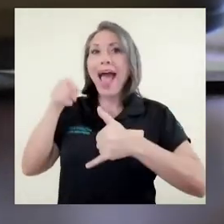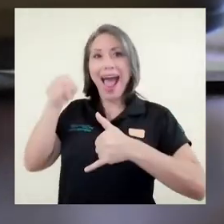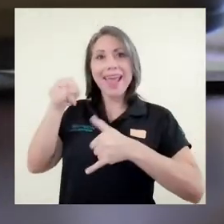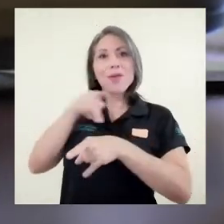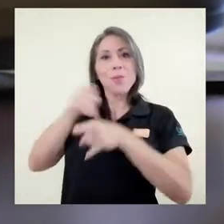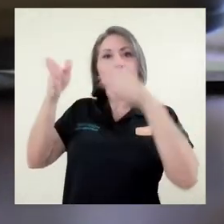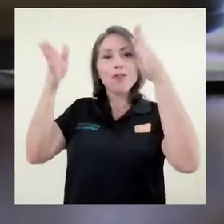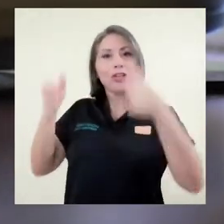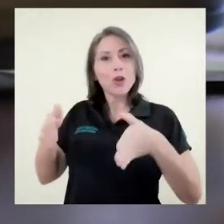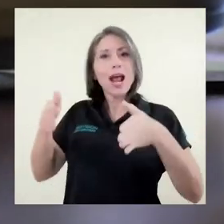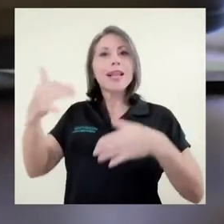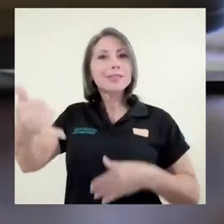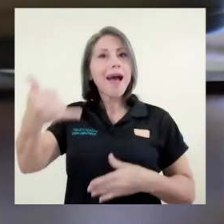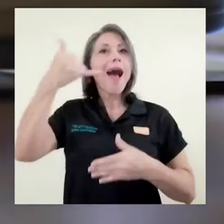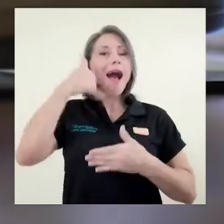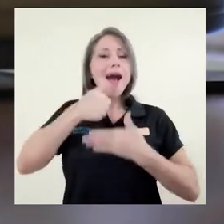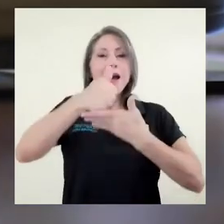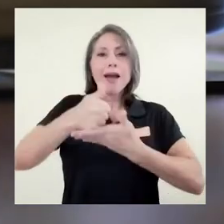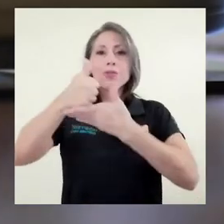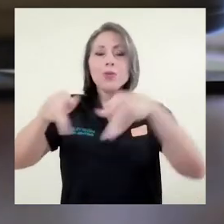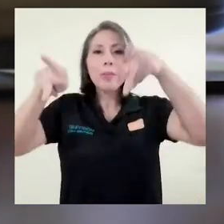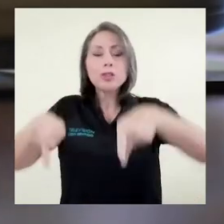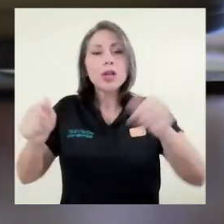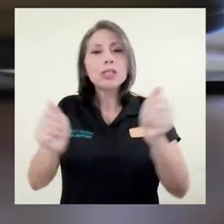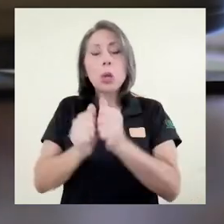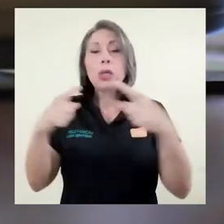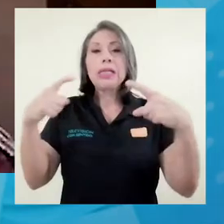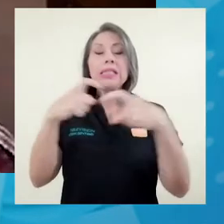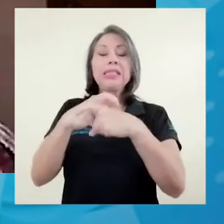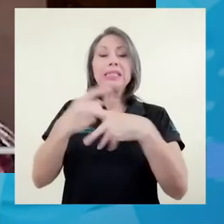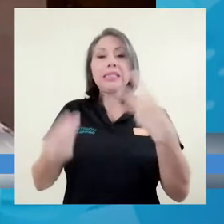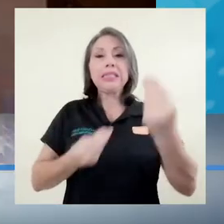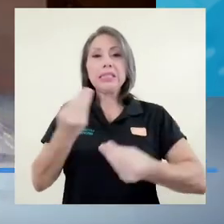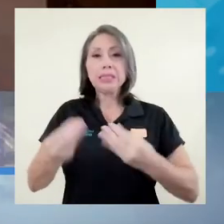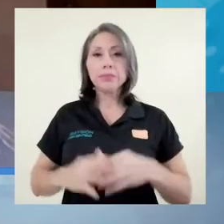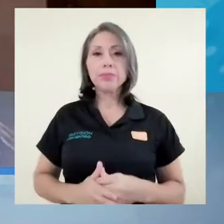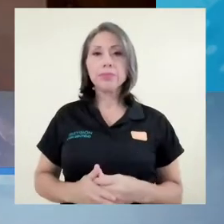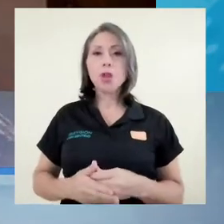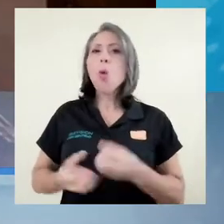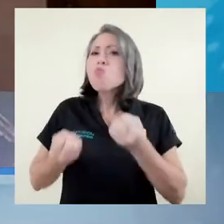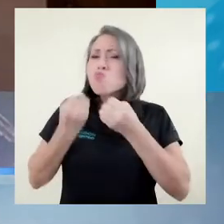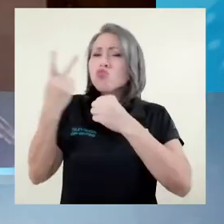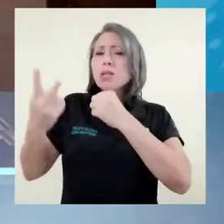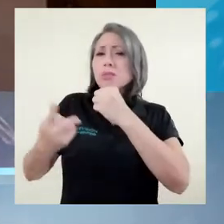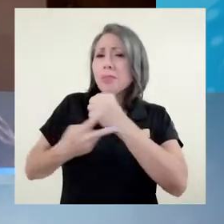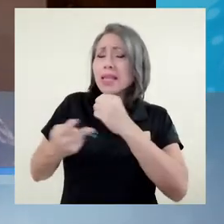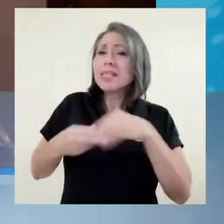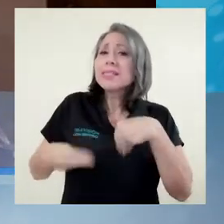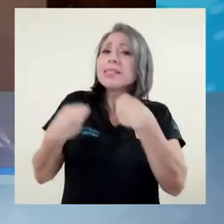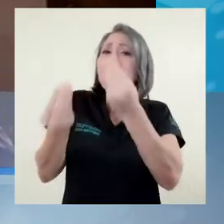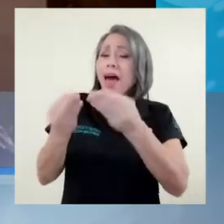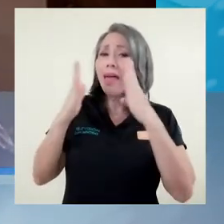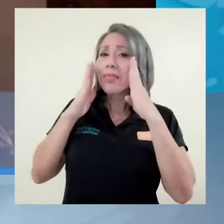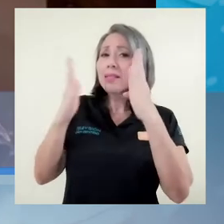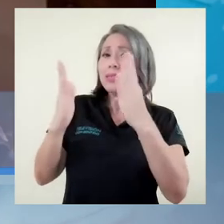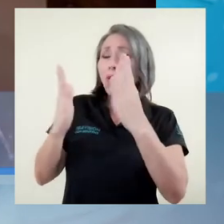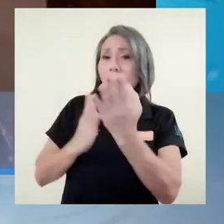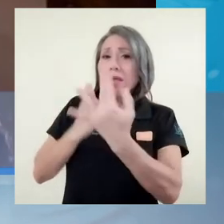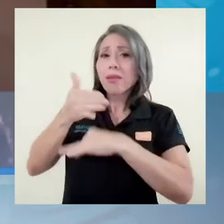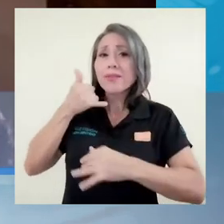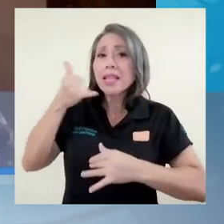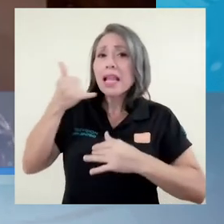brindando ayuda a personas con crisis. Muchas veces con solo esa posibilidad de dar esa atención en crisis por línea